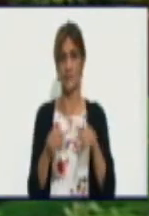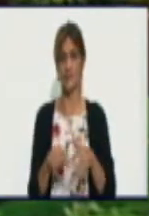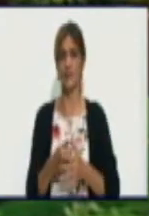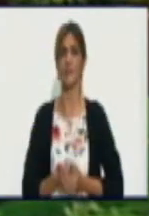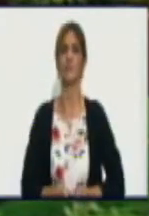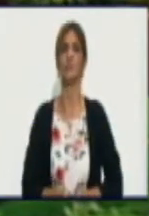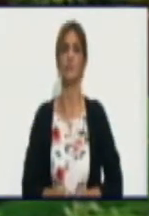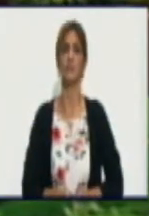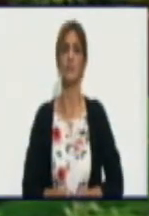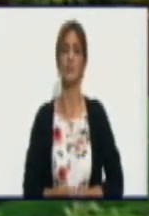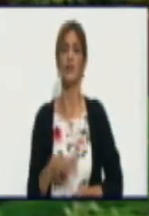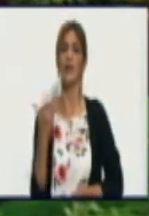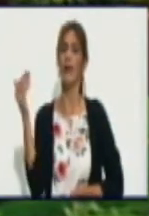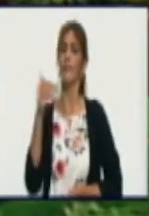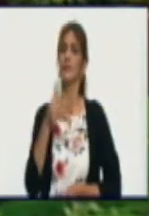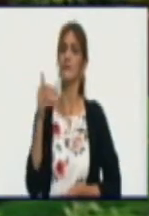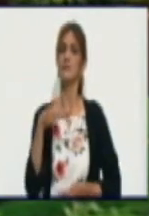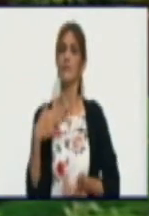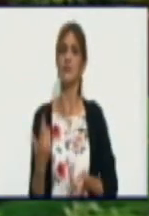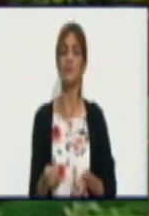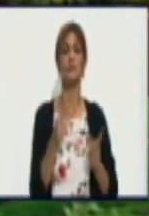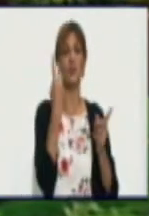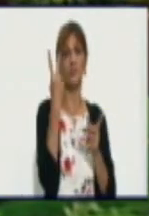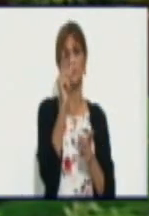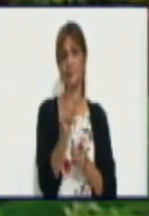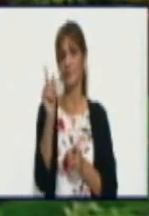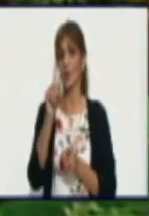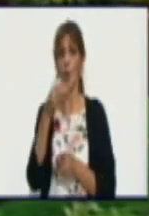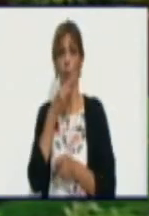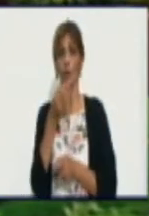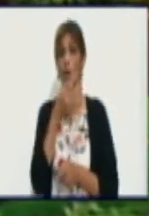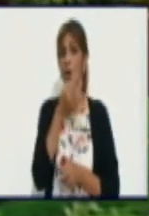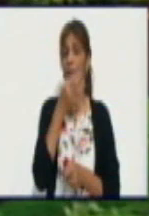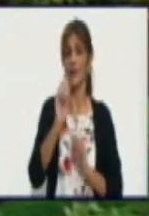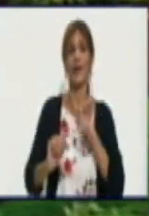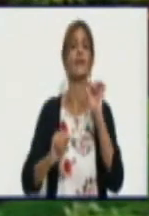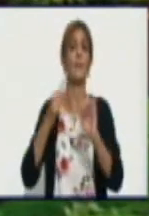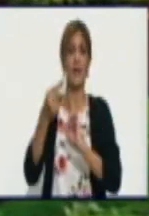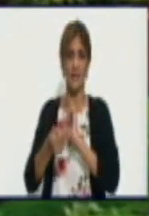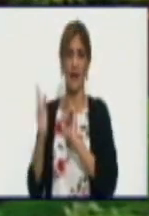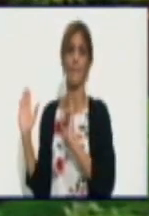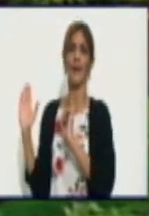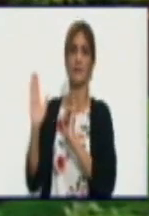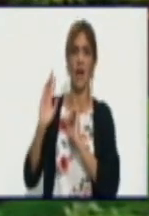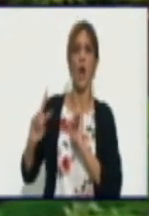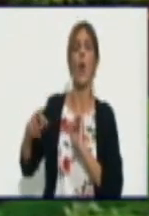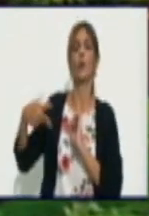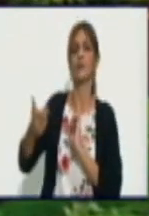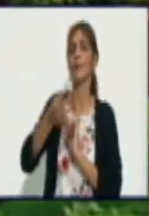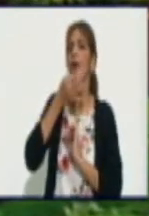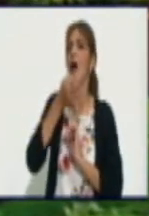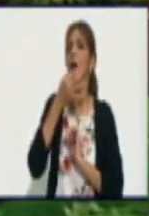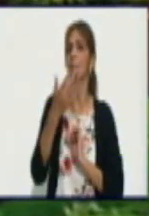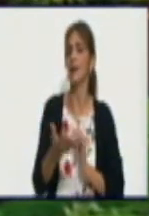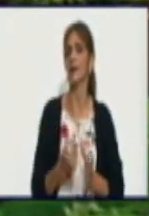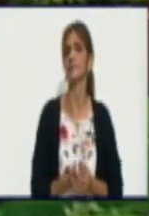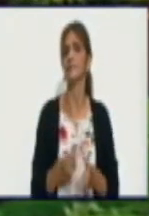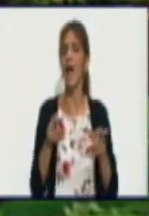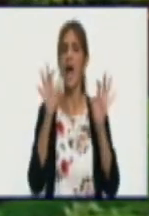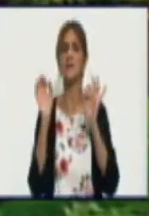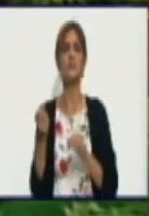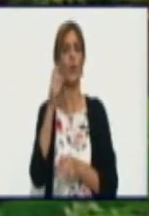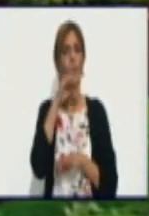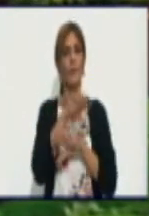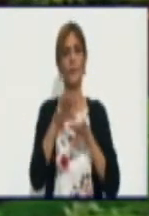bueno también la presencia de Roger y de Misael quienes estarán mañana con nosotros en el panel informativo así nos despedimos